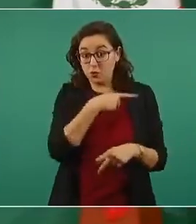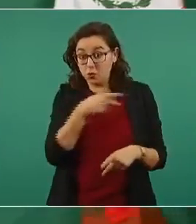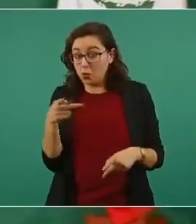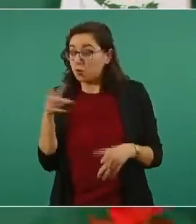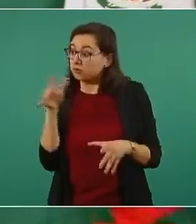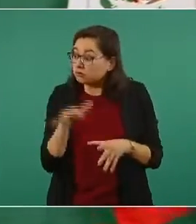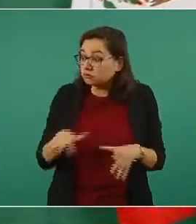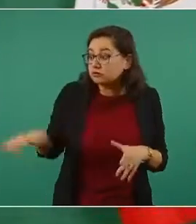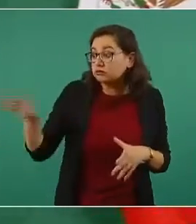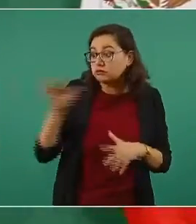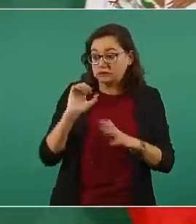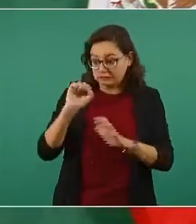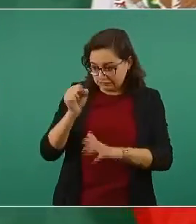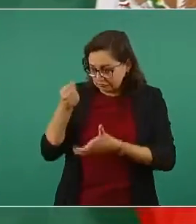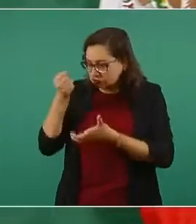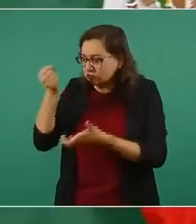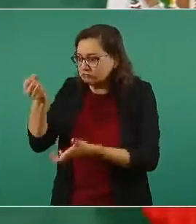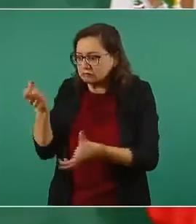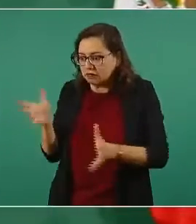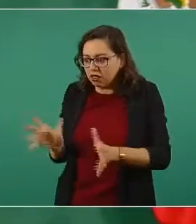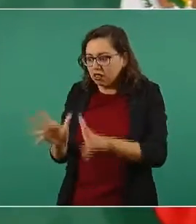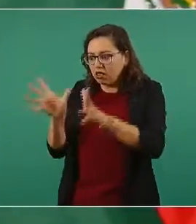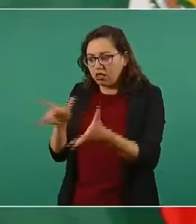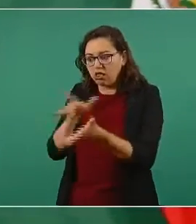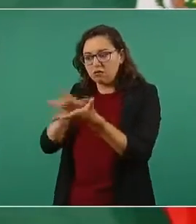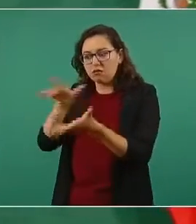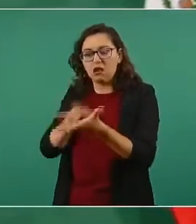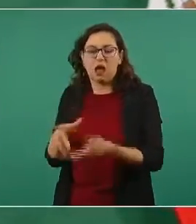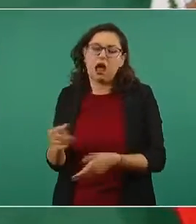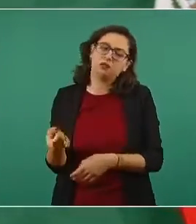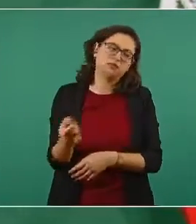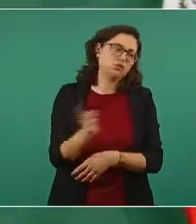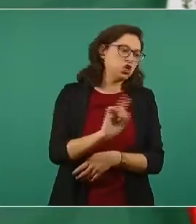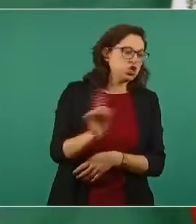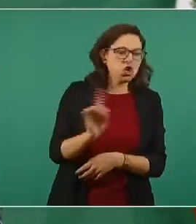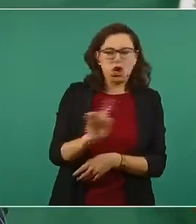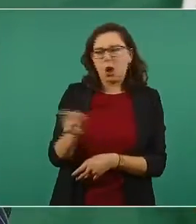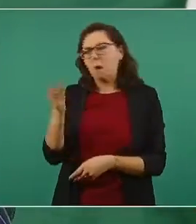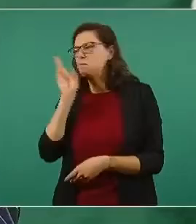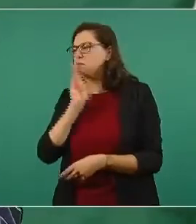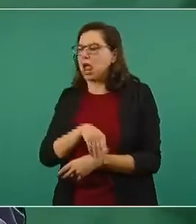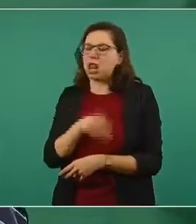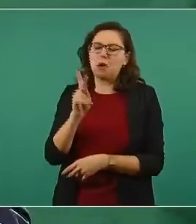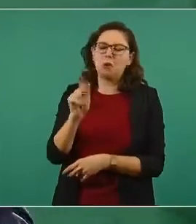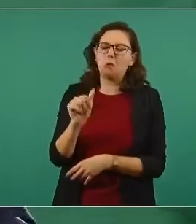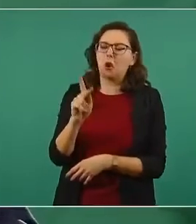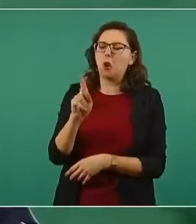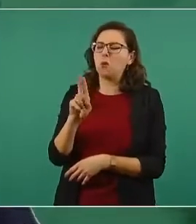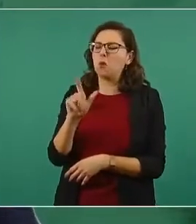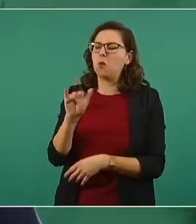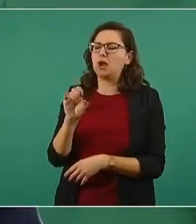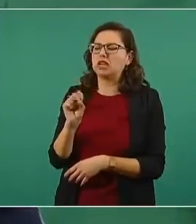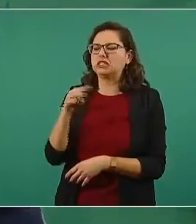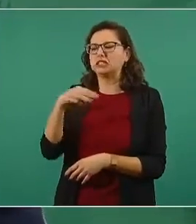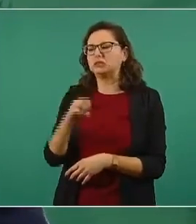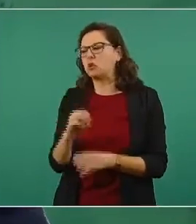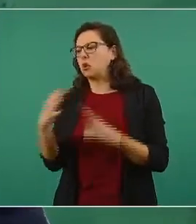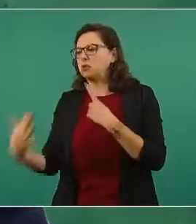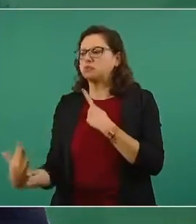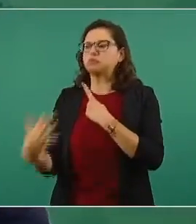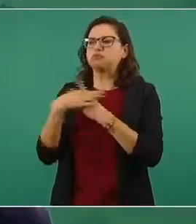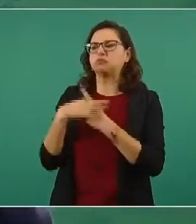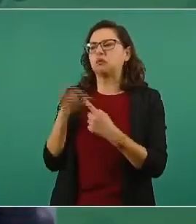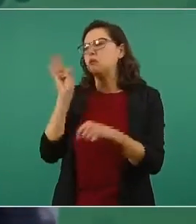necesitados, al pueblo, a eso le llaman populismo o